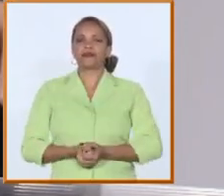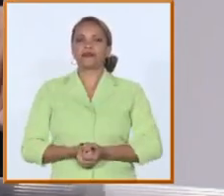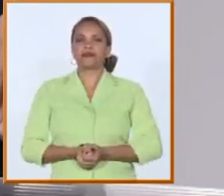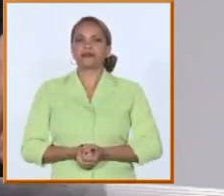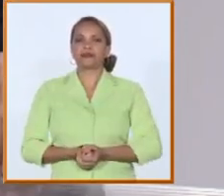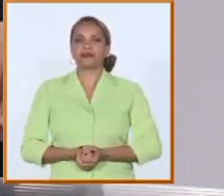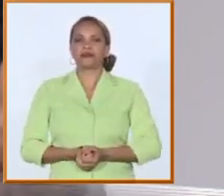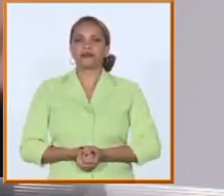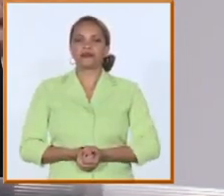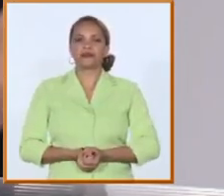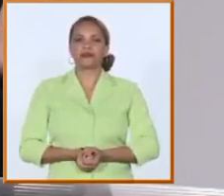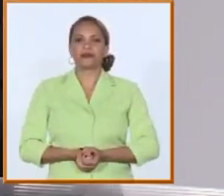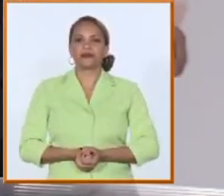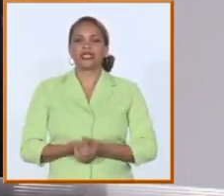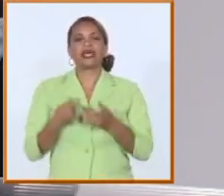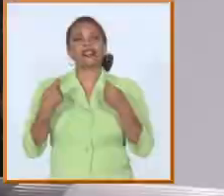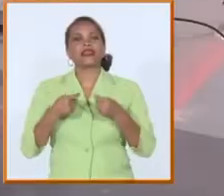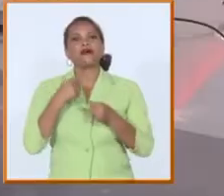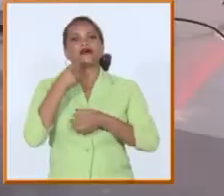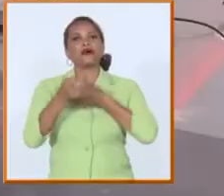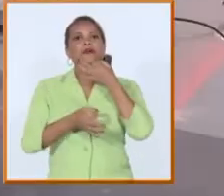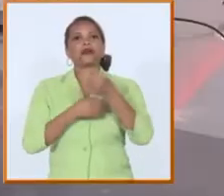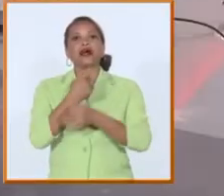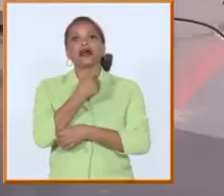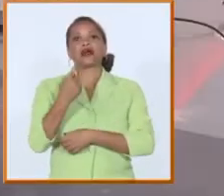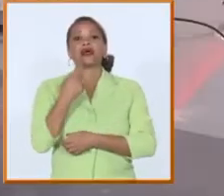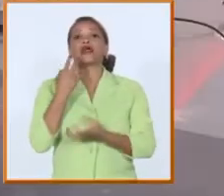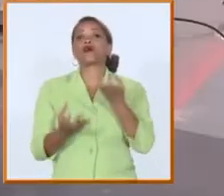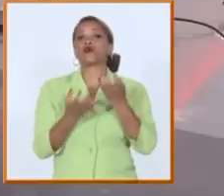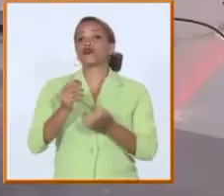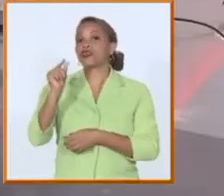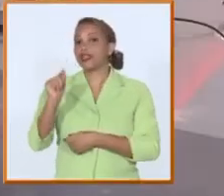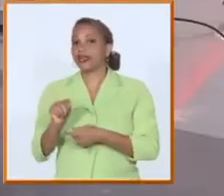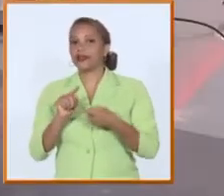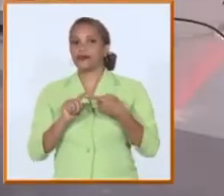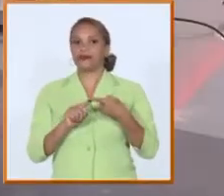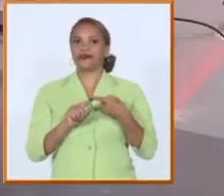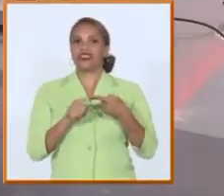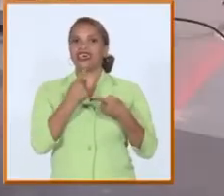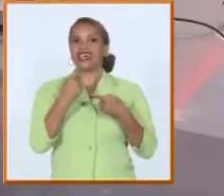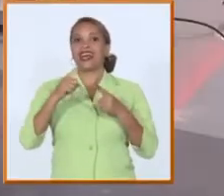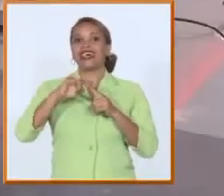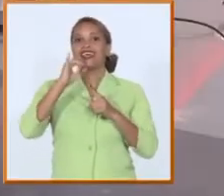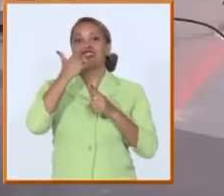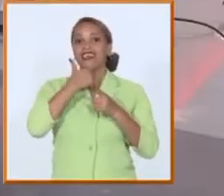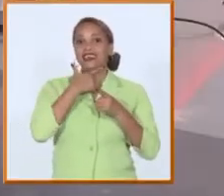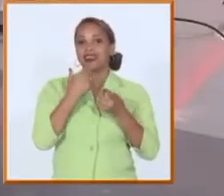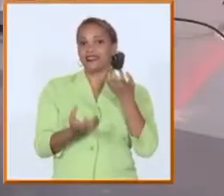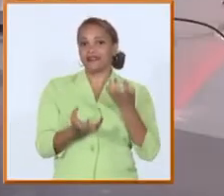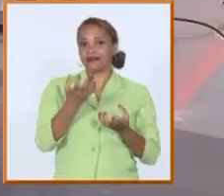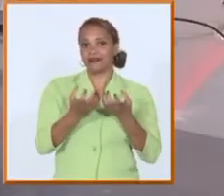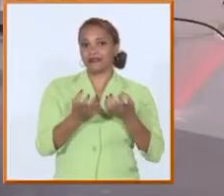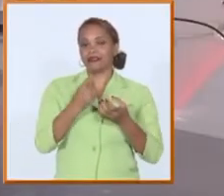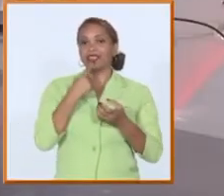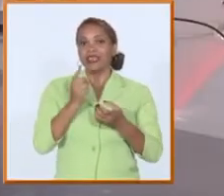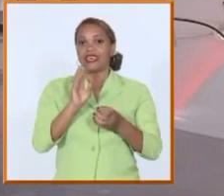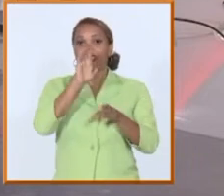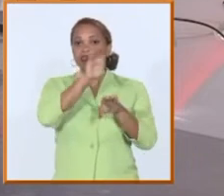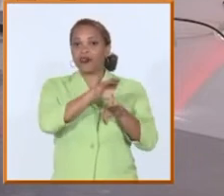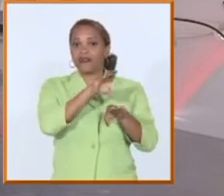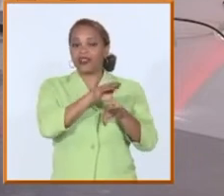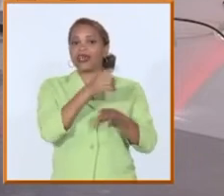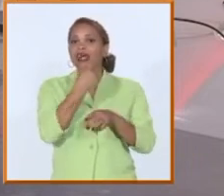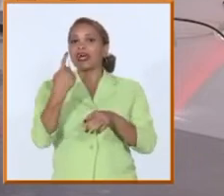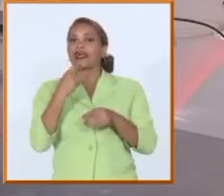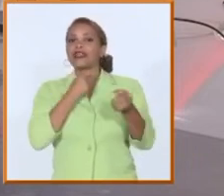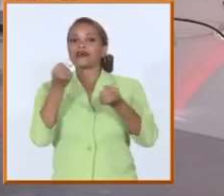también hay que referirse a cada cocinero a cada tía de residencia a cada chofer